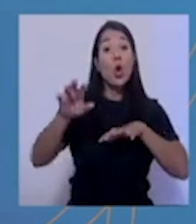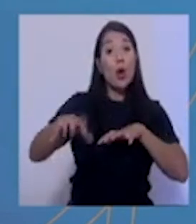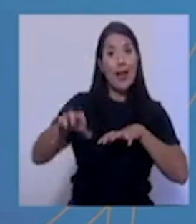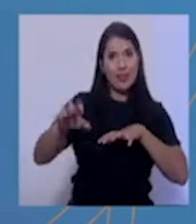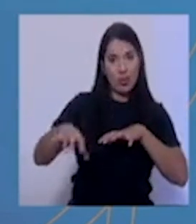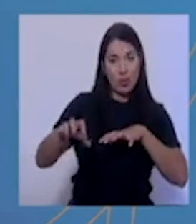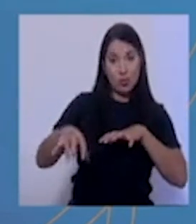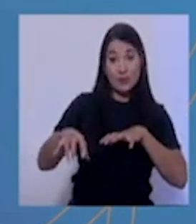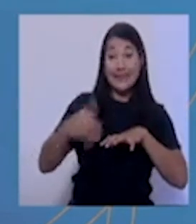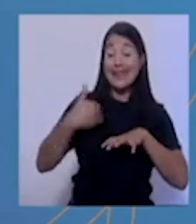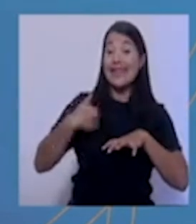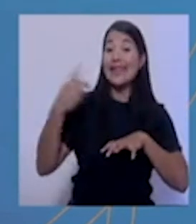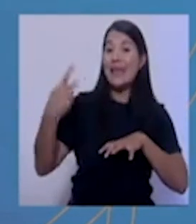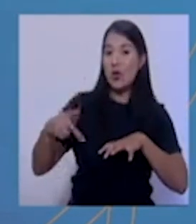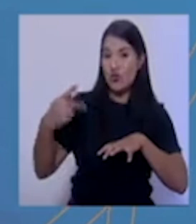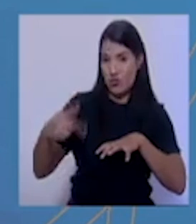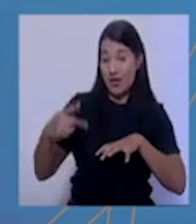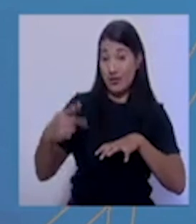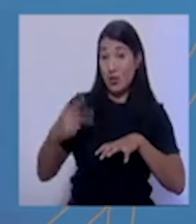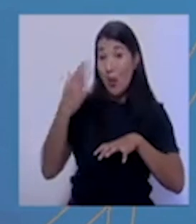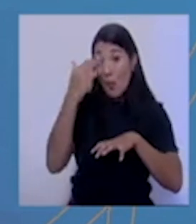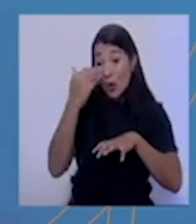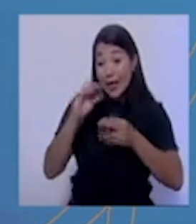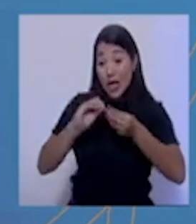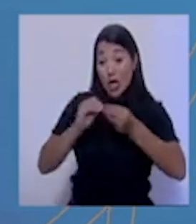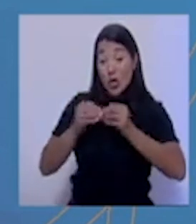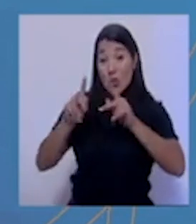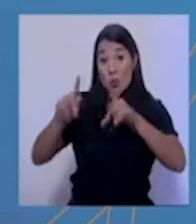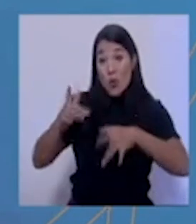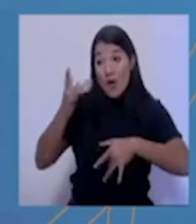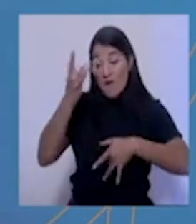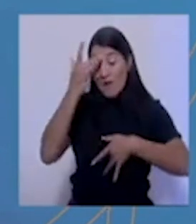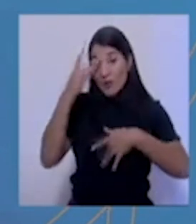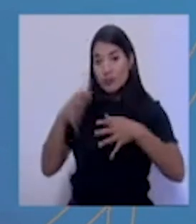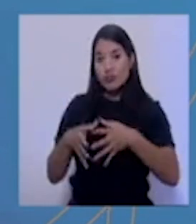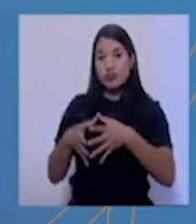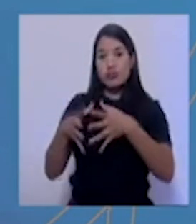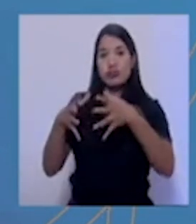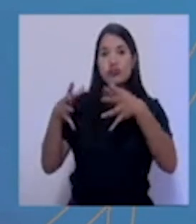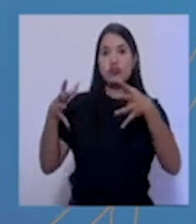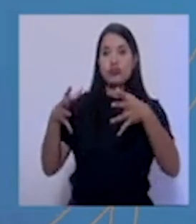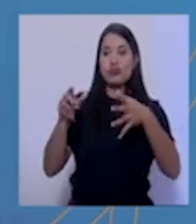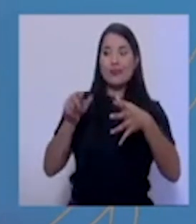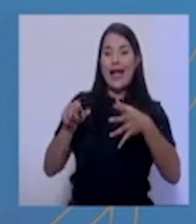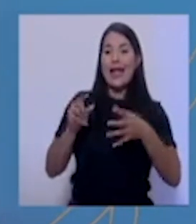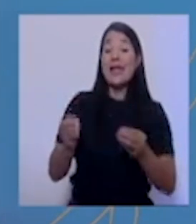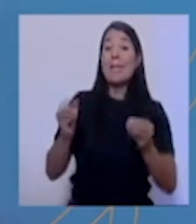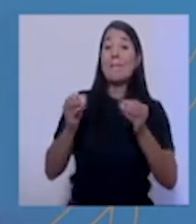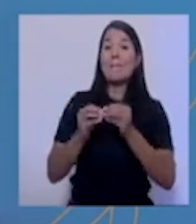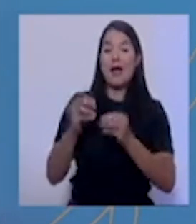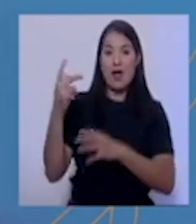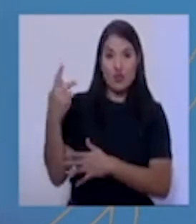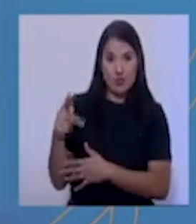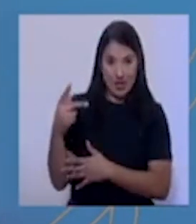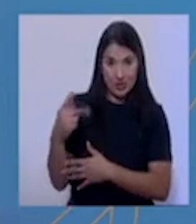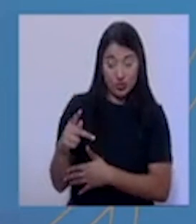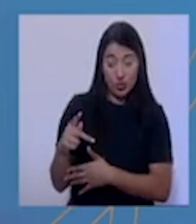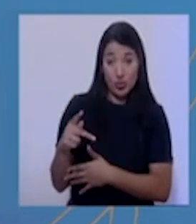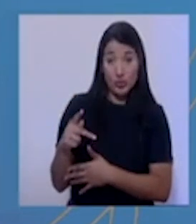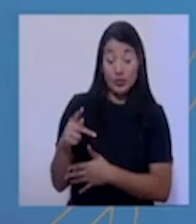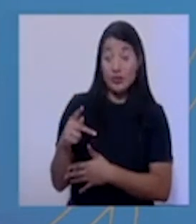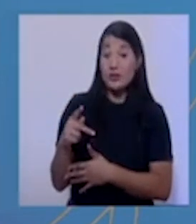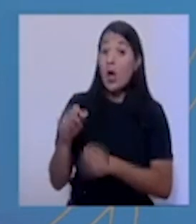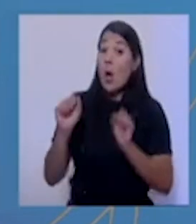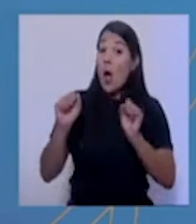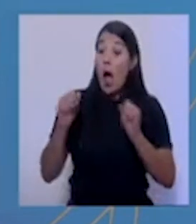incremento de casos que se han presentado en los mismos, presentan un riesgo, de acuerdo a la análisis que hace la sala, de poder